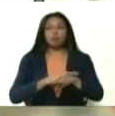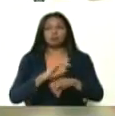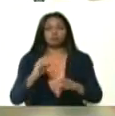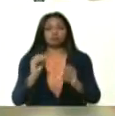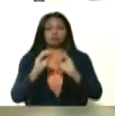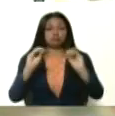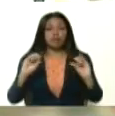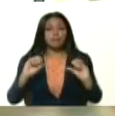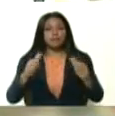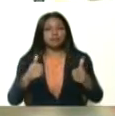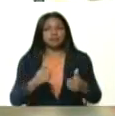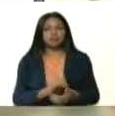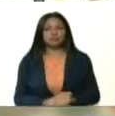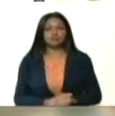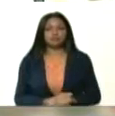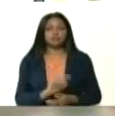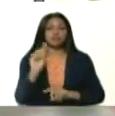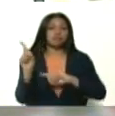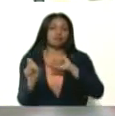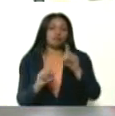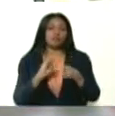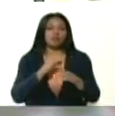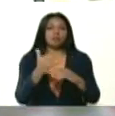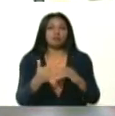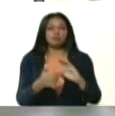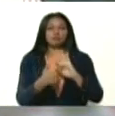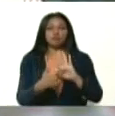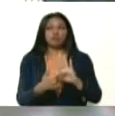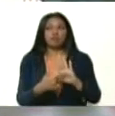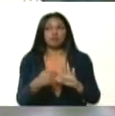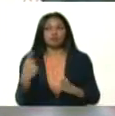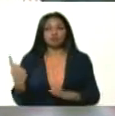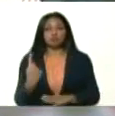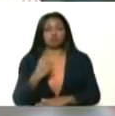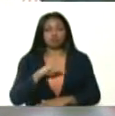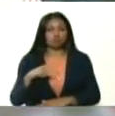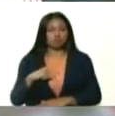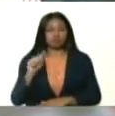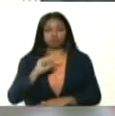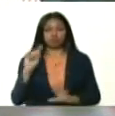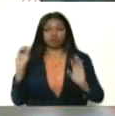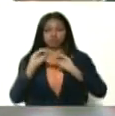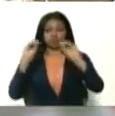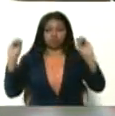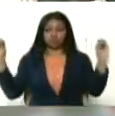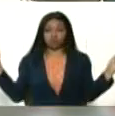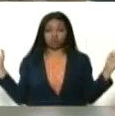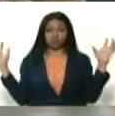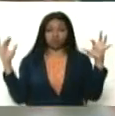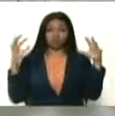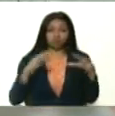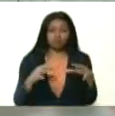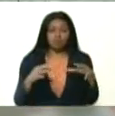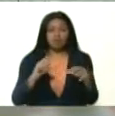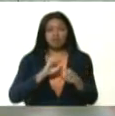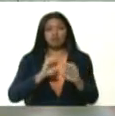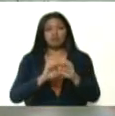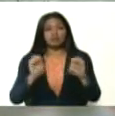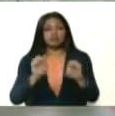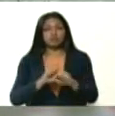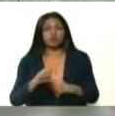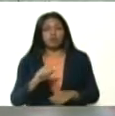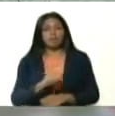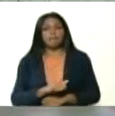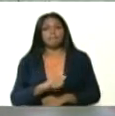esa consulta. Las preguntas y el plan que presentamos no lo hicimos solo nosotros, nosotros convocamos a toda la educación privada, la educación